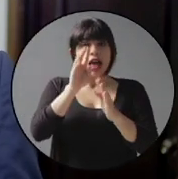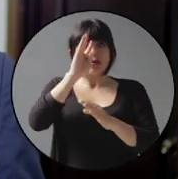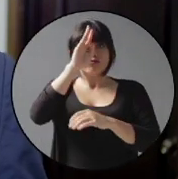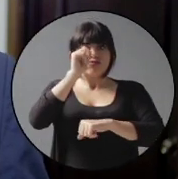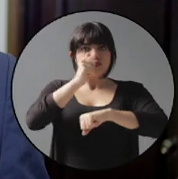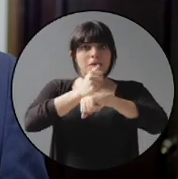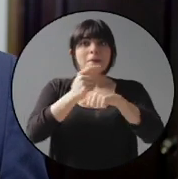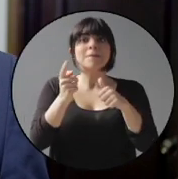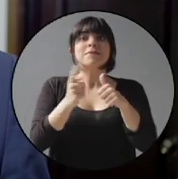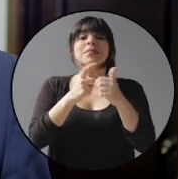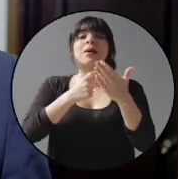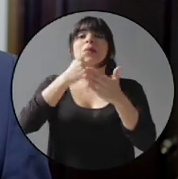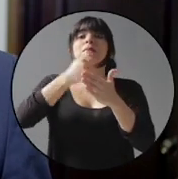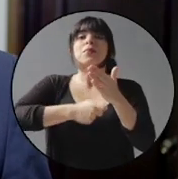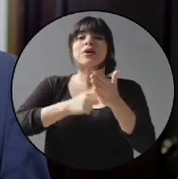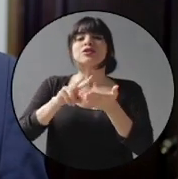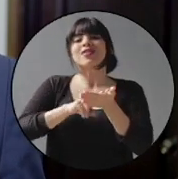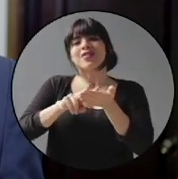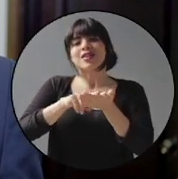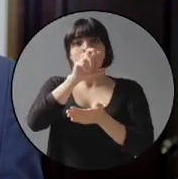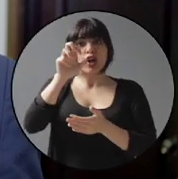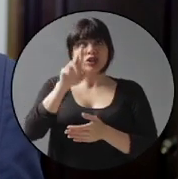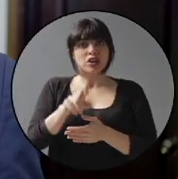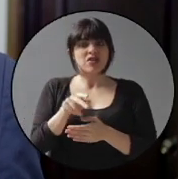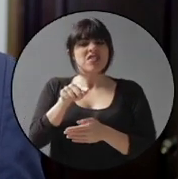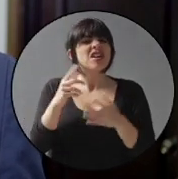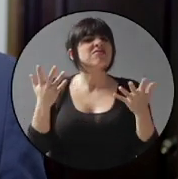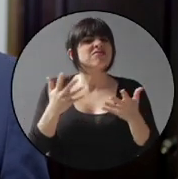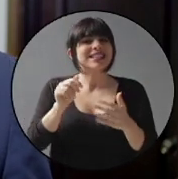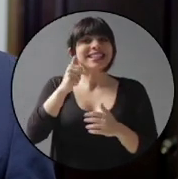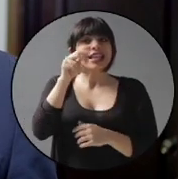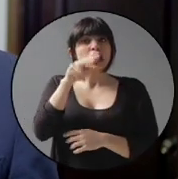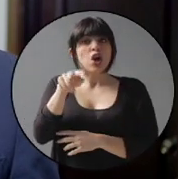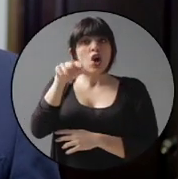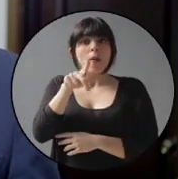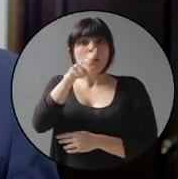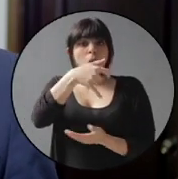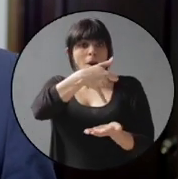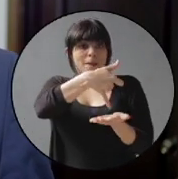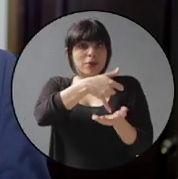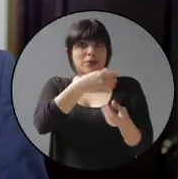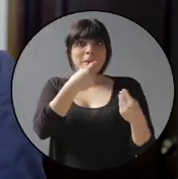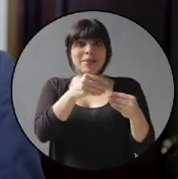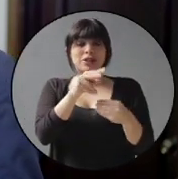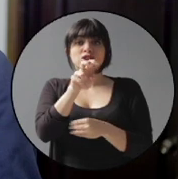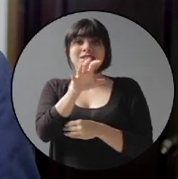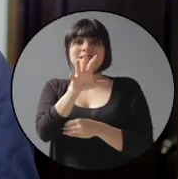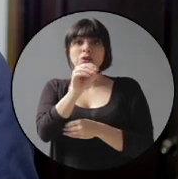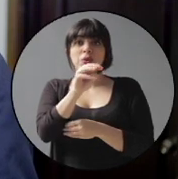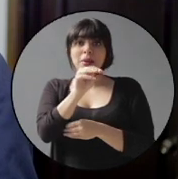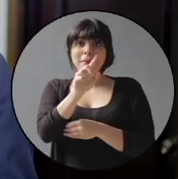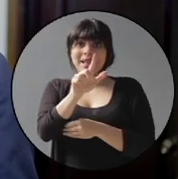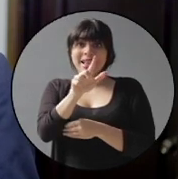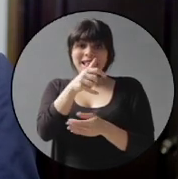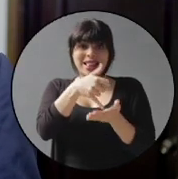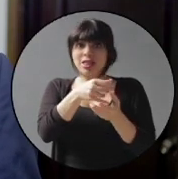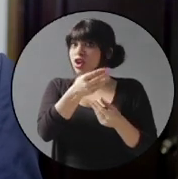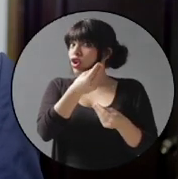ley crea el primer impuesto verde de Costa Rica, de 10 colones por cada envase plástico de 250